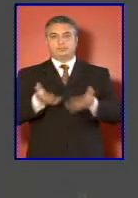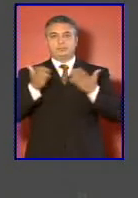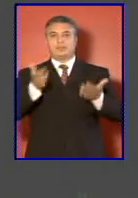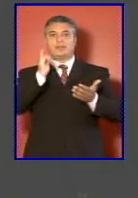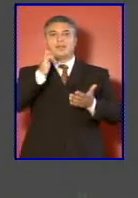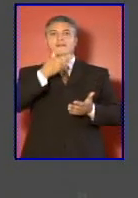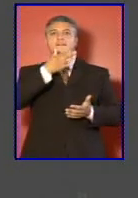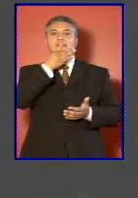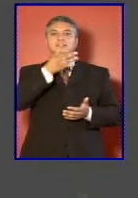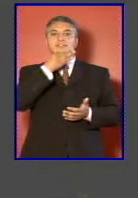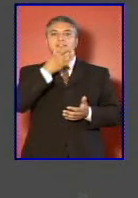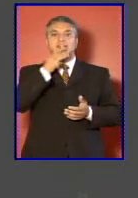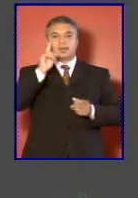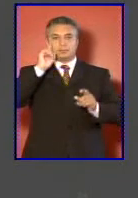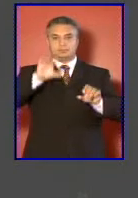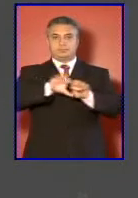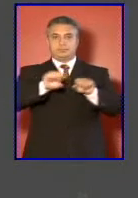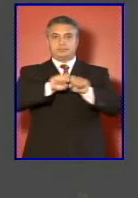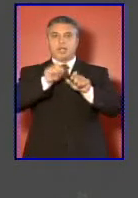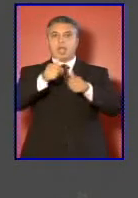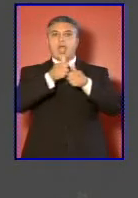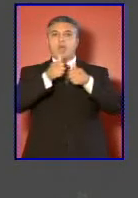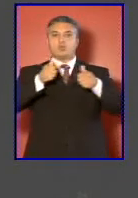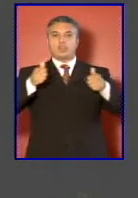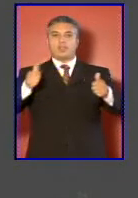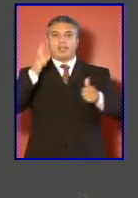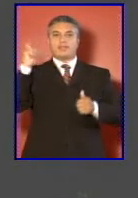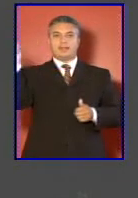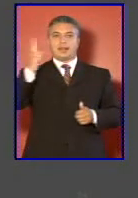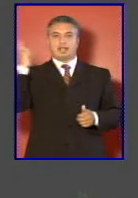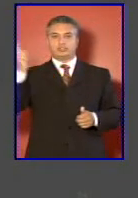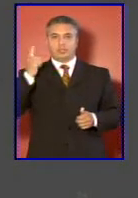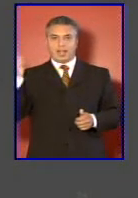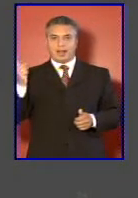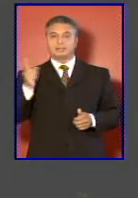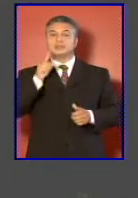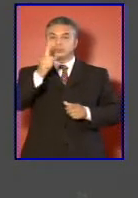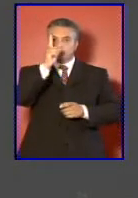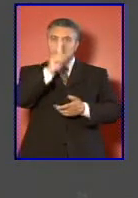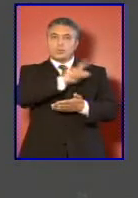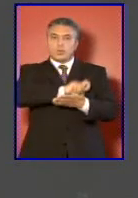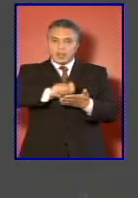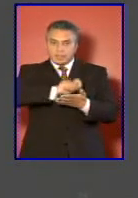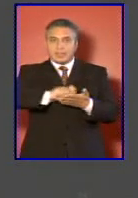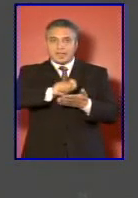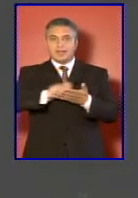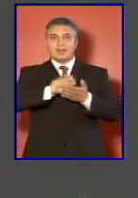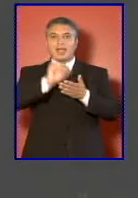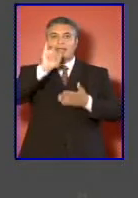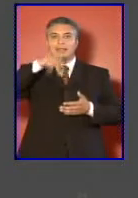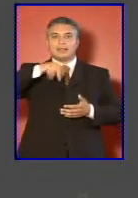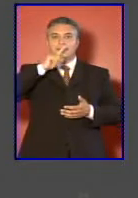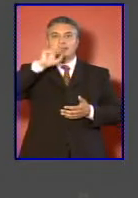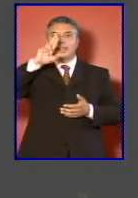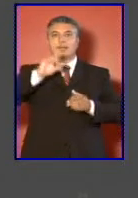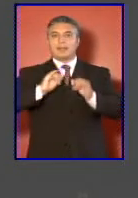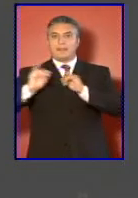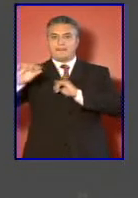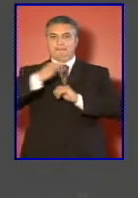facilitar la decisión de las autoridades nacionales es una tarea interministerial e